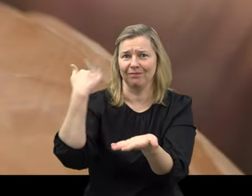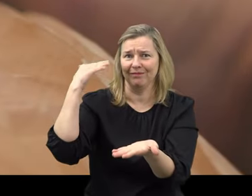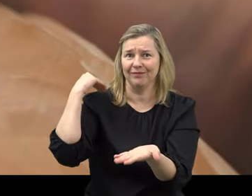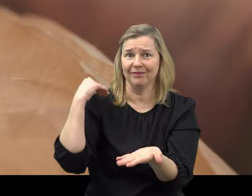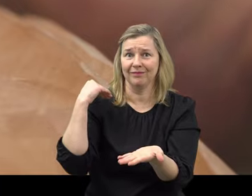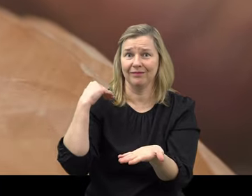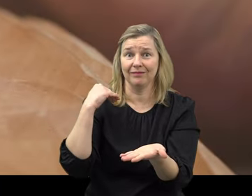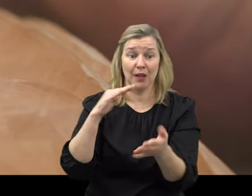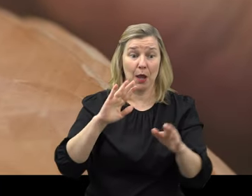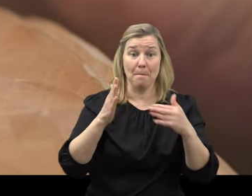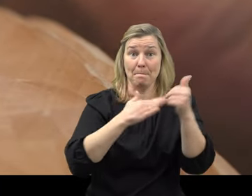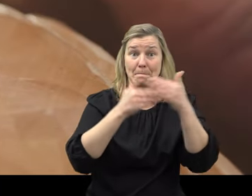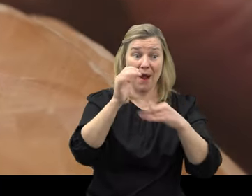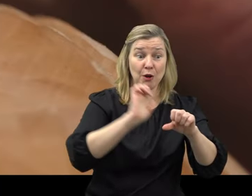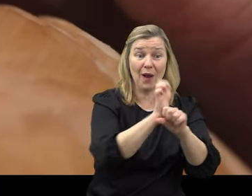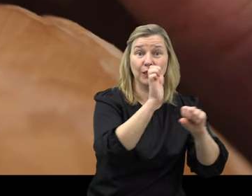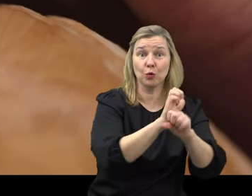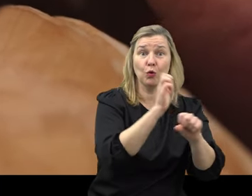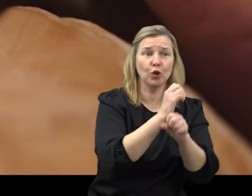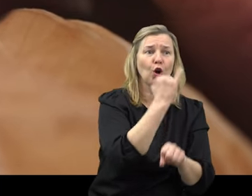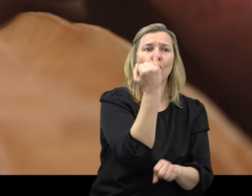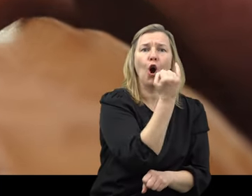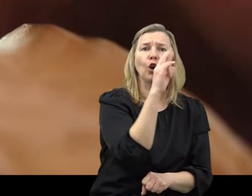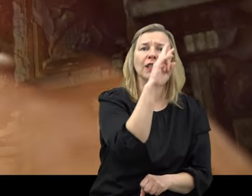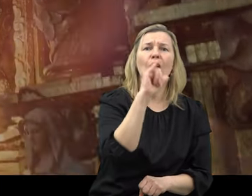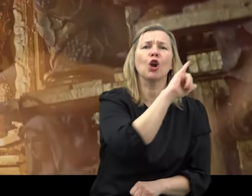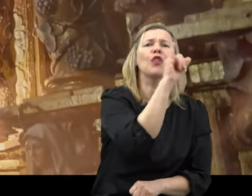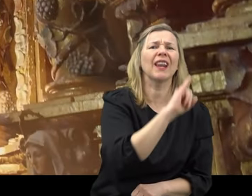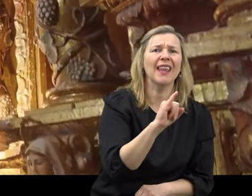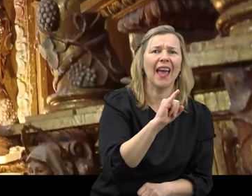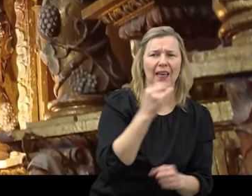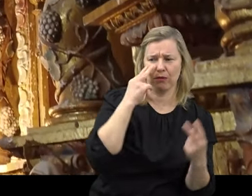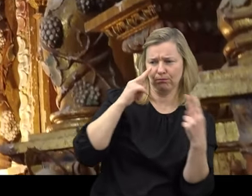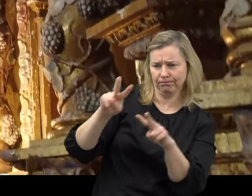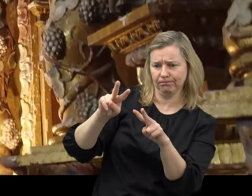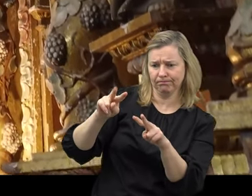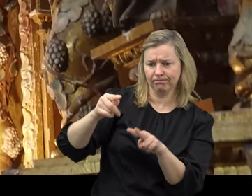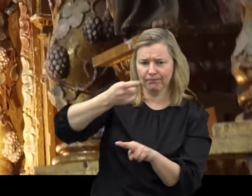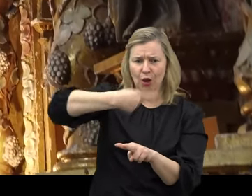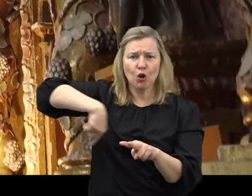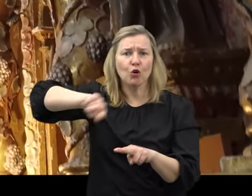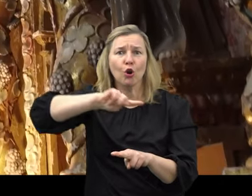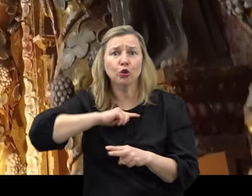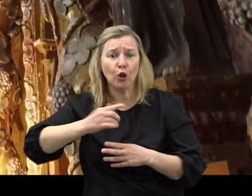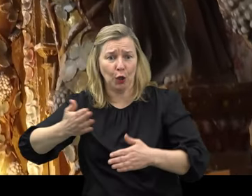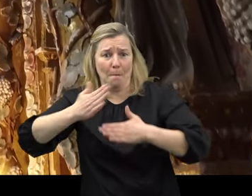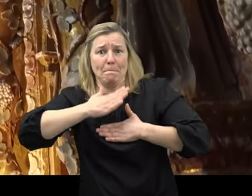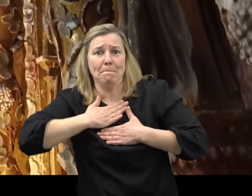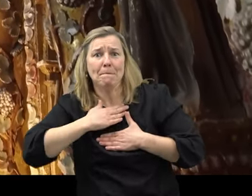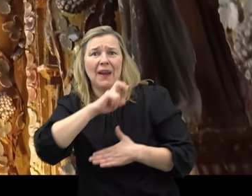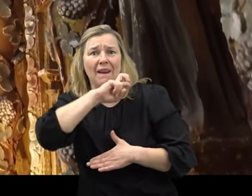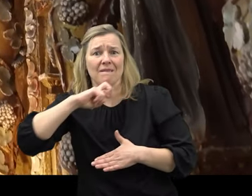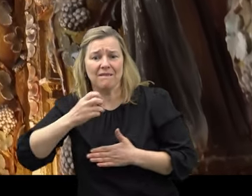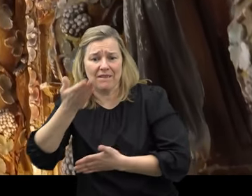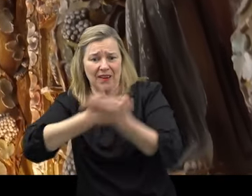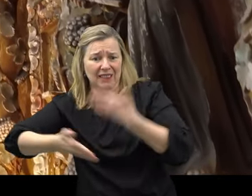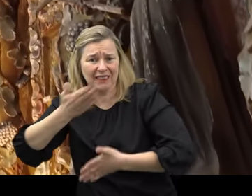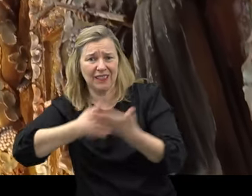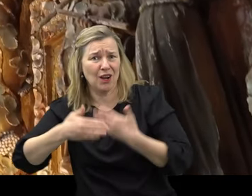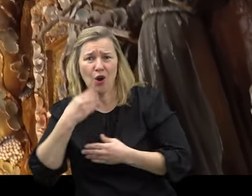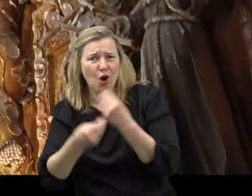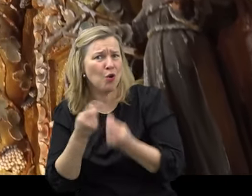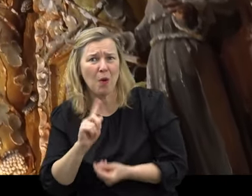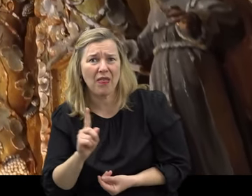pensaría José Rodríguez, su escultor, si no pusiéramos nuestro granito de arena para preservar esta valiosa obra,